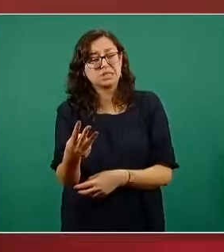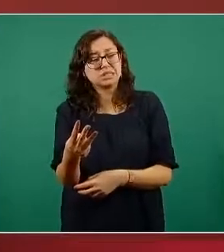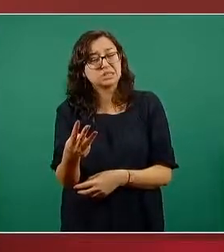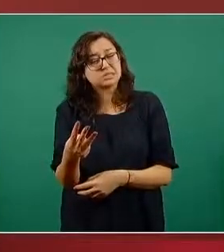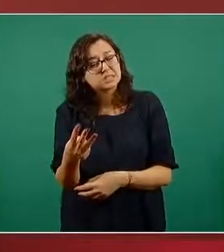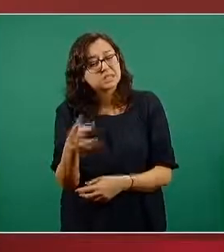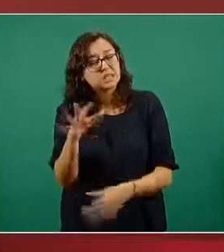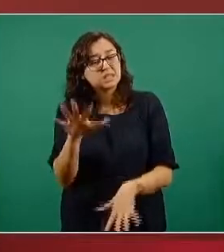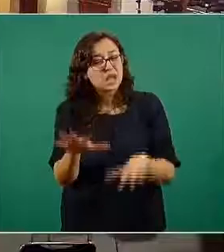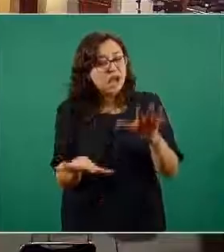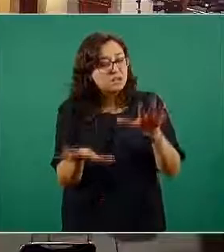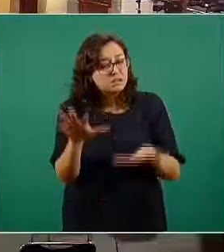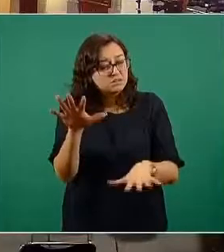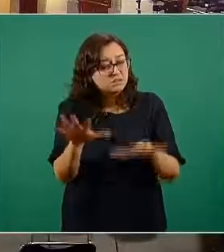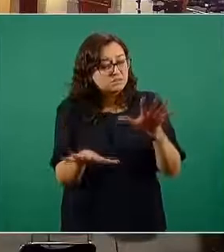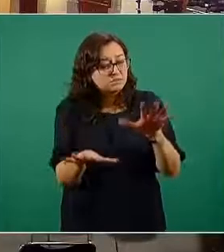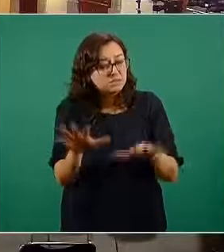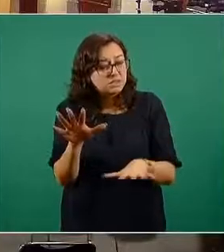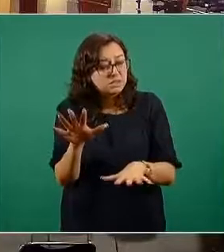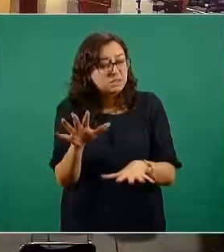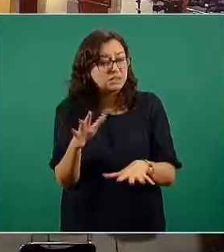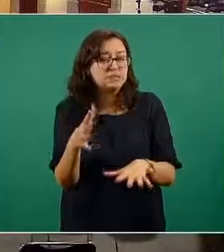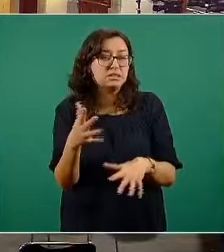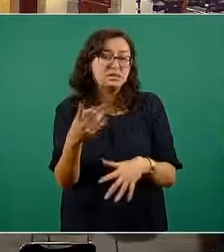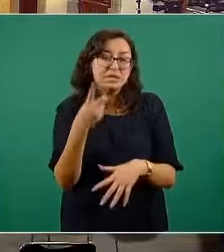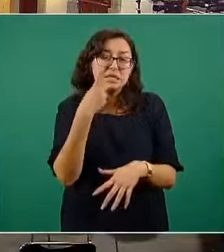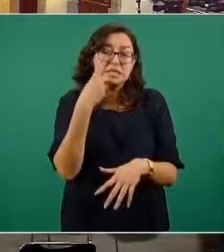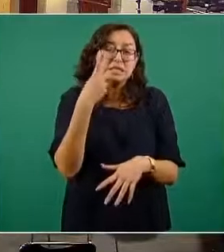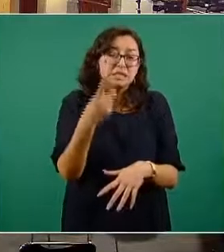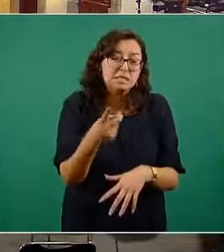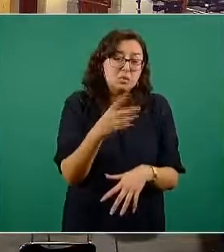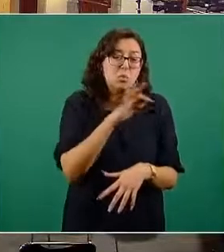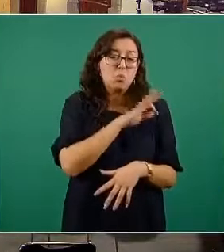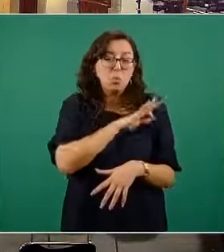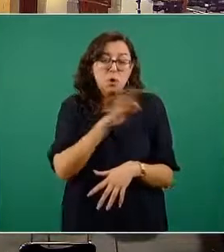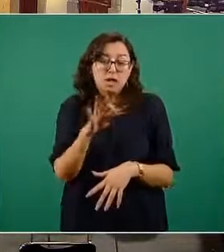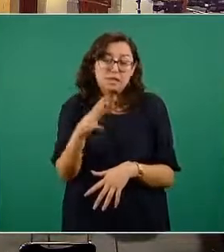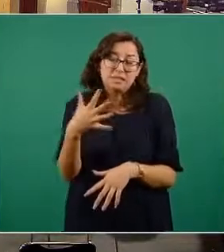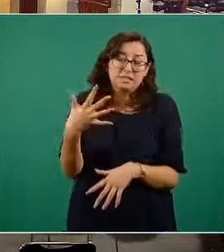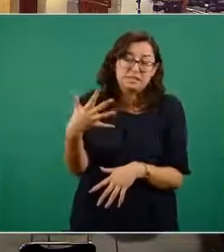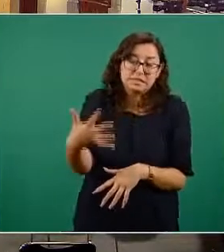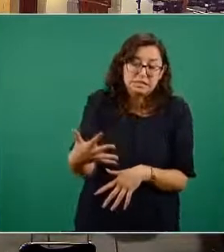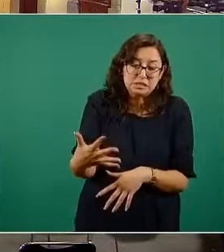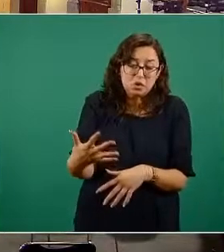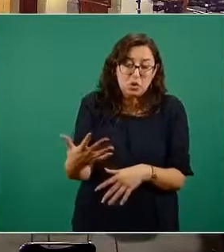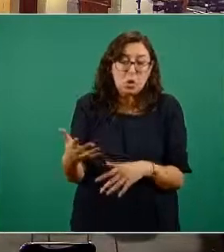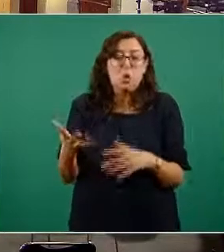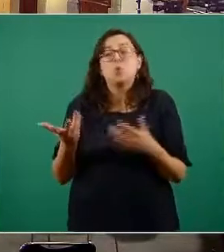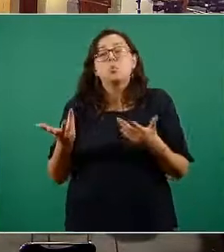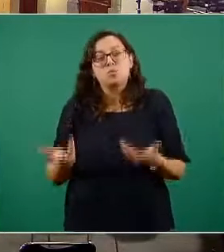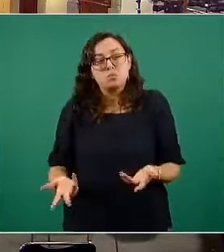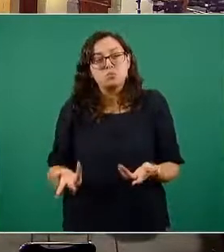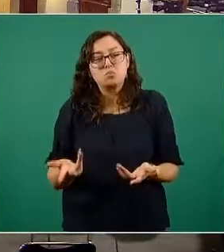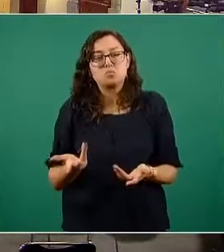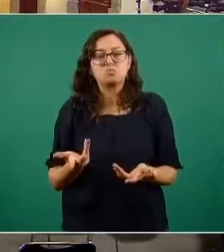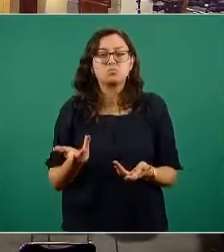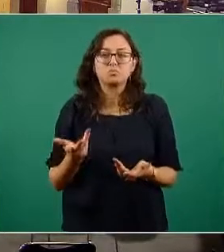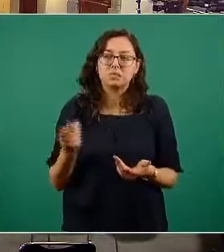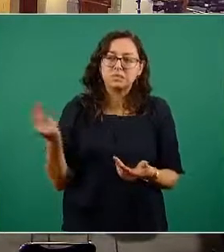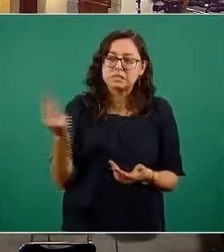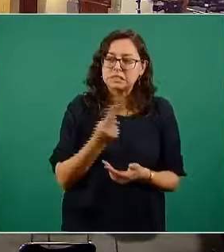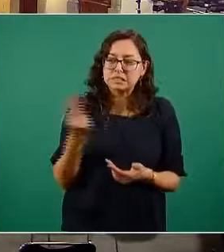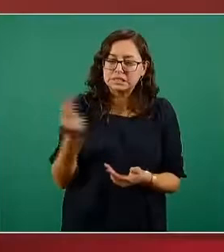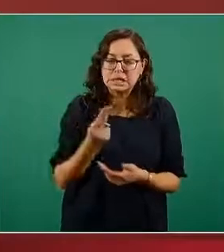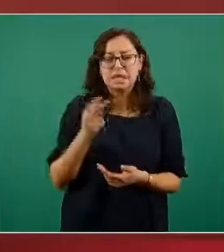bastante más amplias han dicho que podría llegar hasta 5 requeriría al menos entre 60